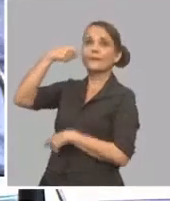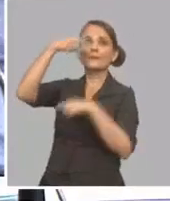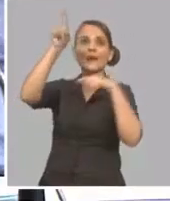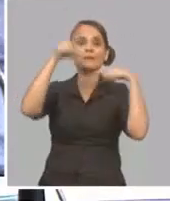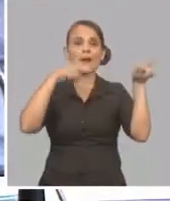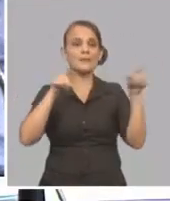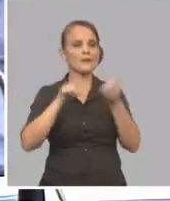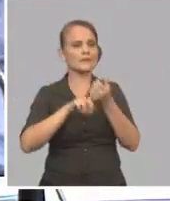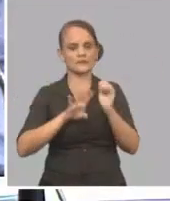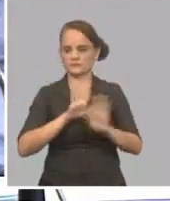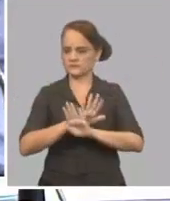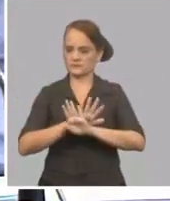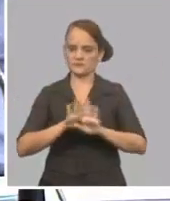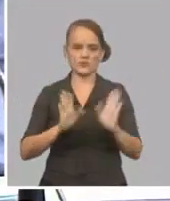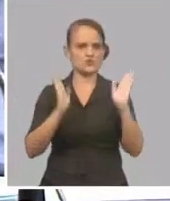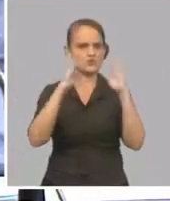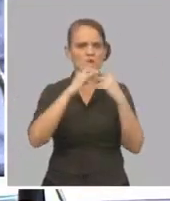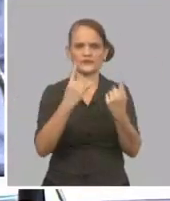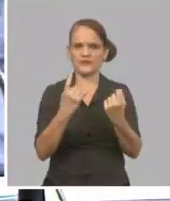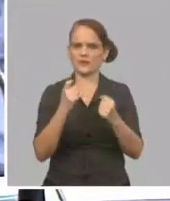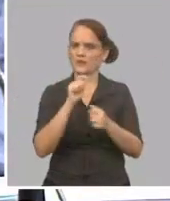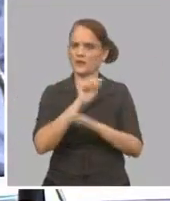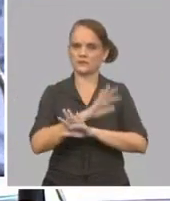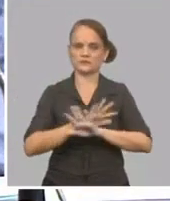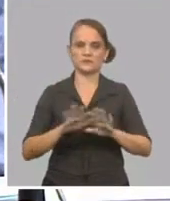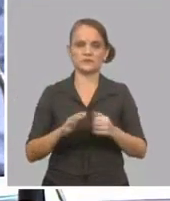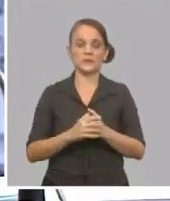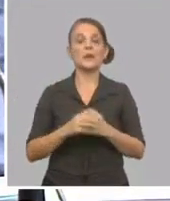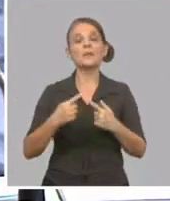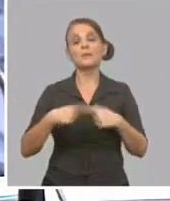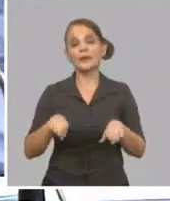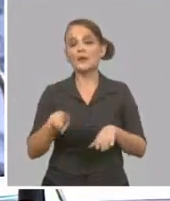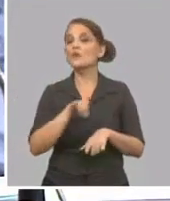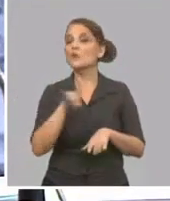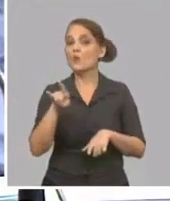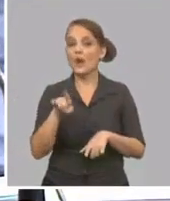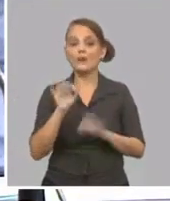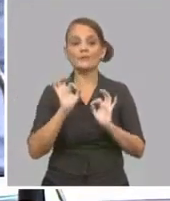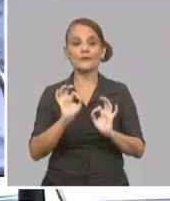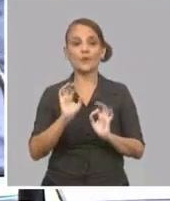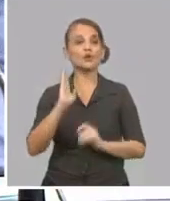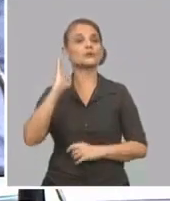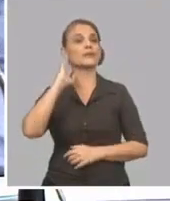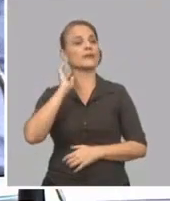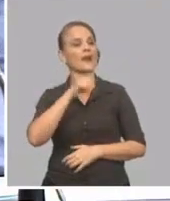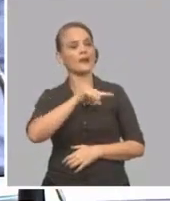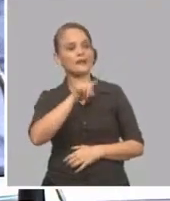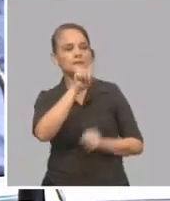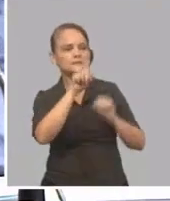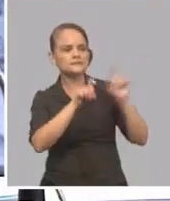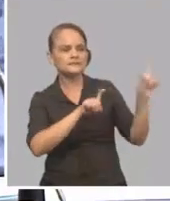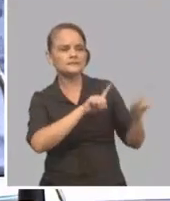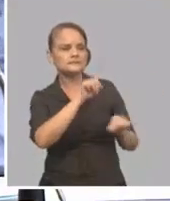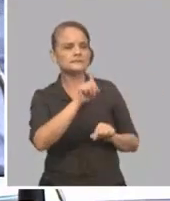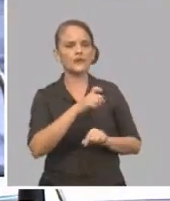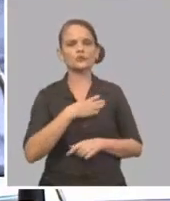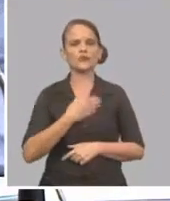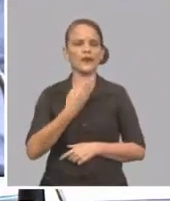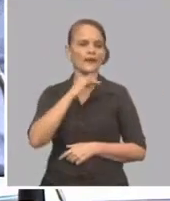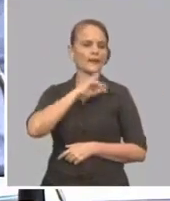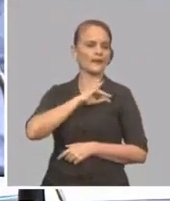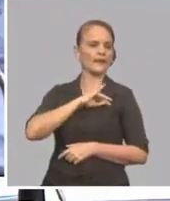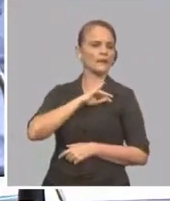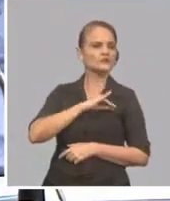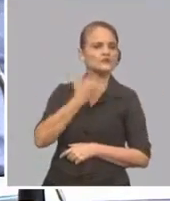distintos modales. No hace falta PCR, lo que sí va a haber un estricto protocolo de pesquizaje en las terminales, a la llegada, a la